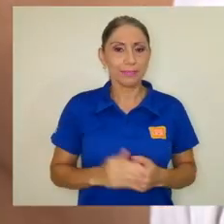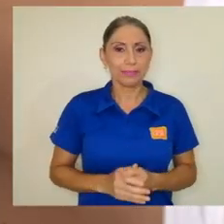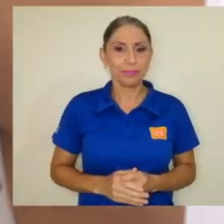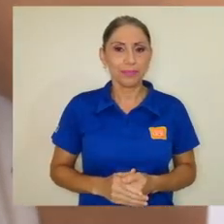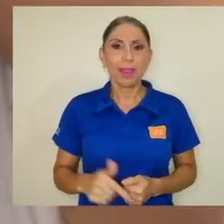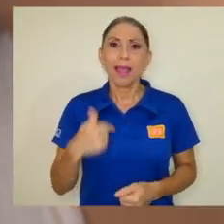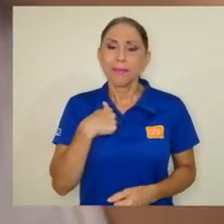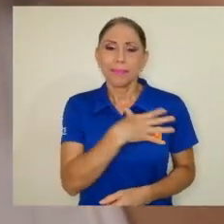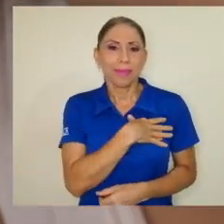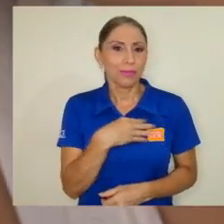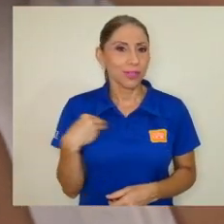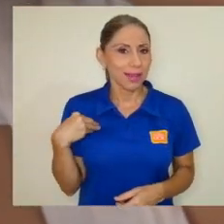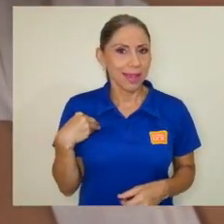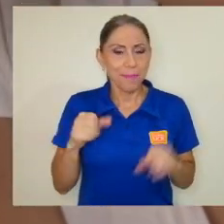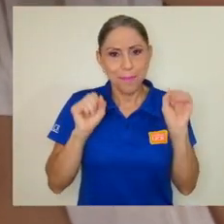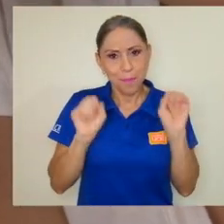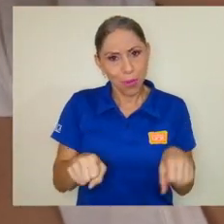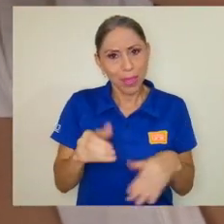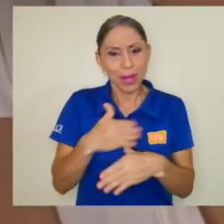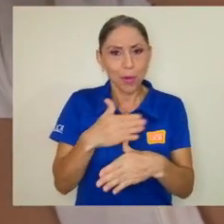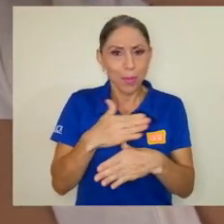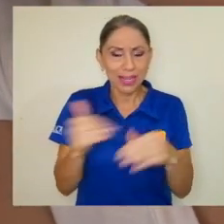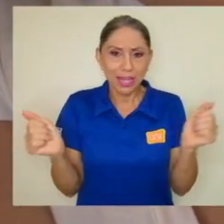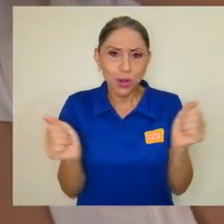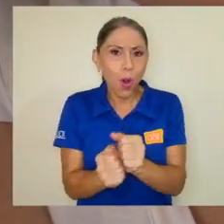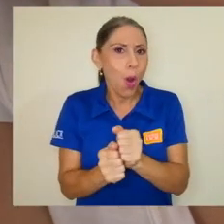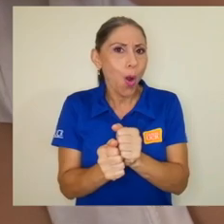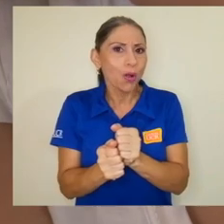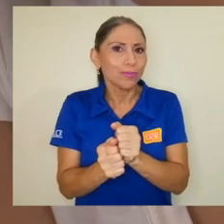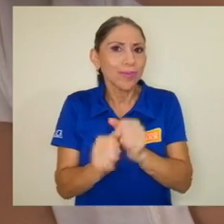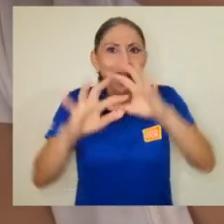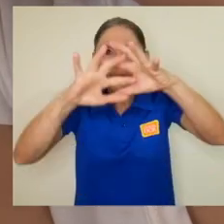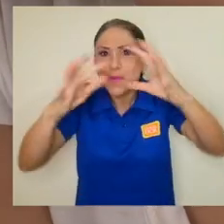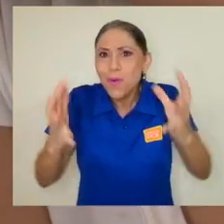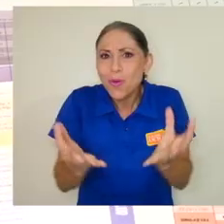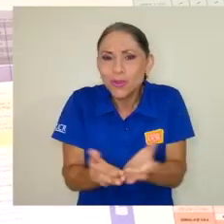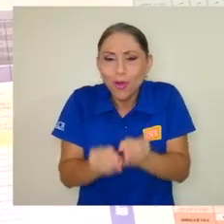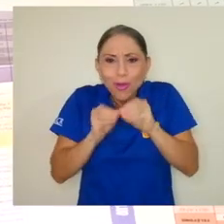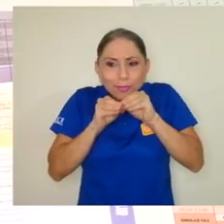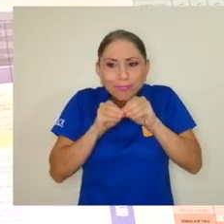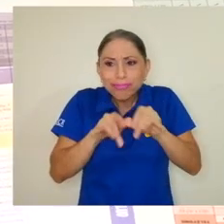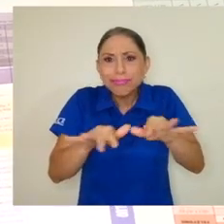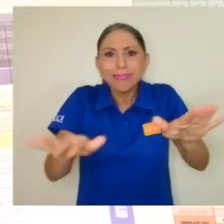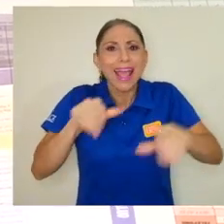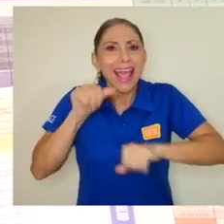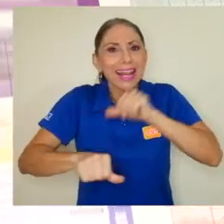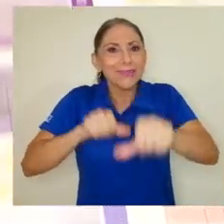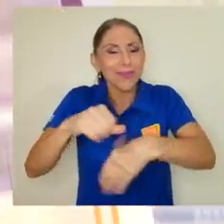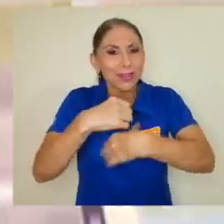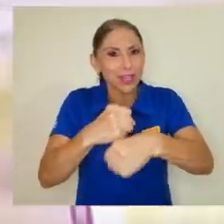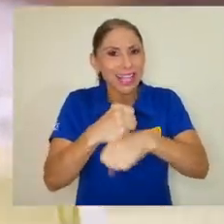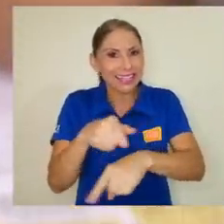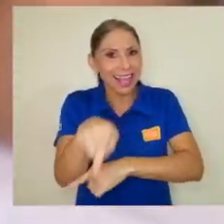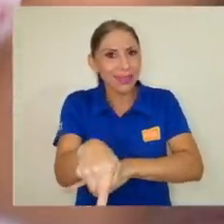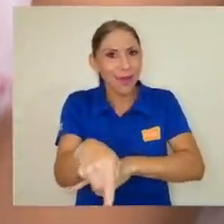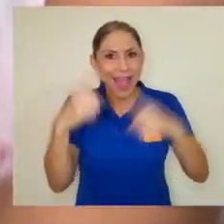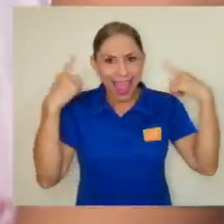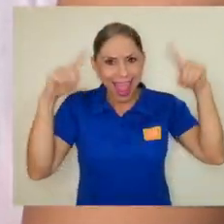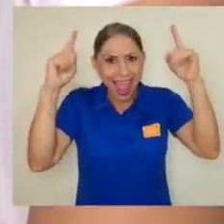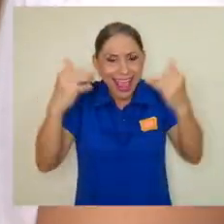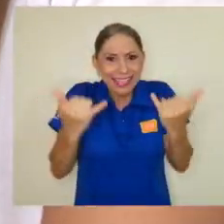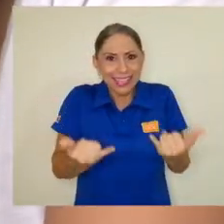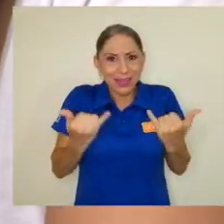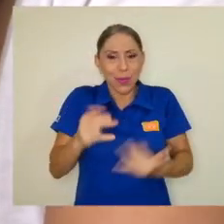bueno, me gustaría poderla compartir con el mundo entero el esfuerzo que están desarrollando el éxito que están